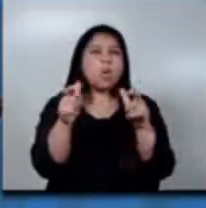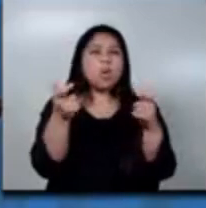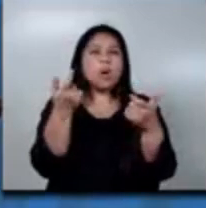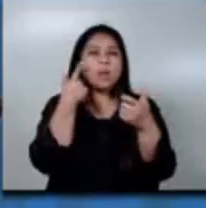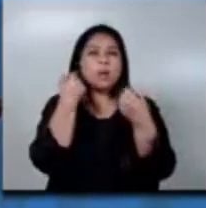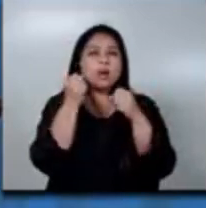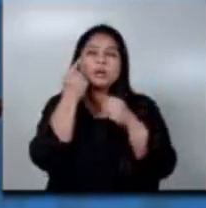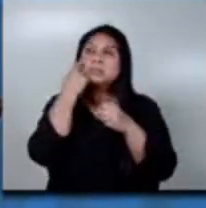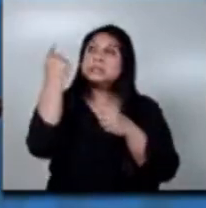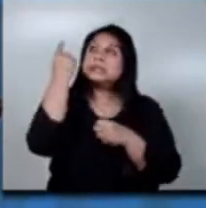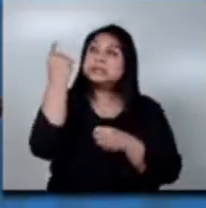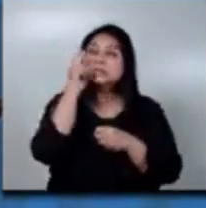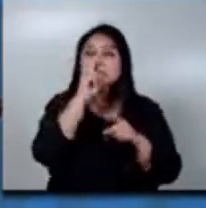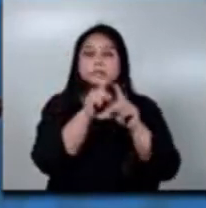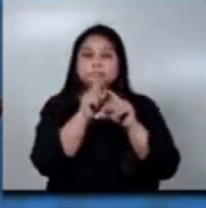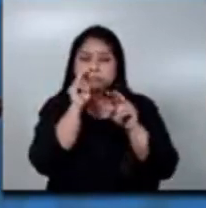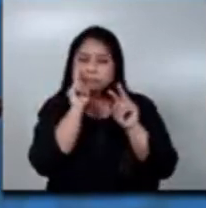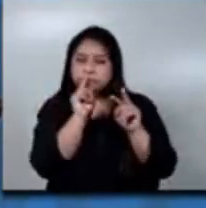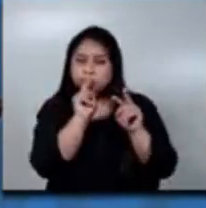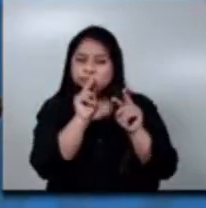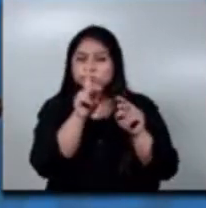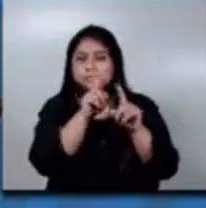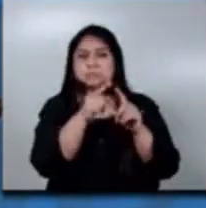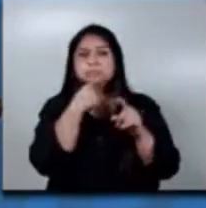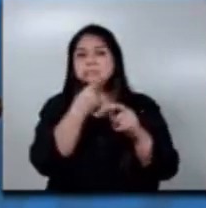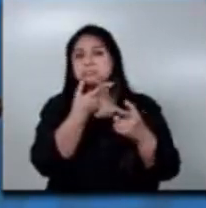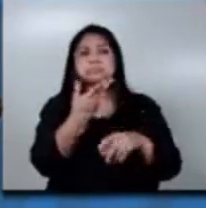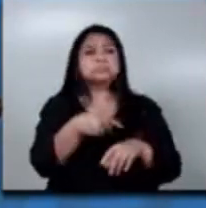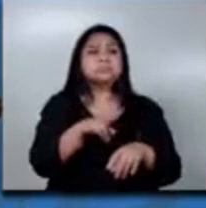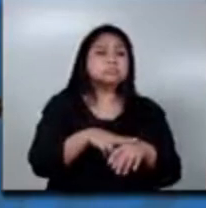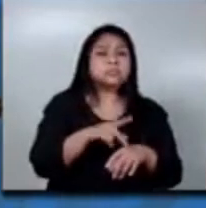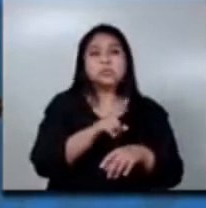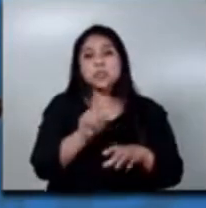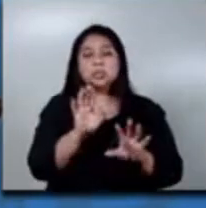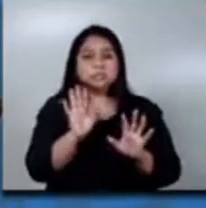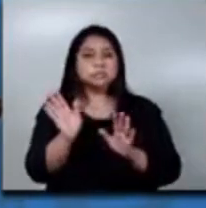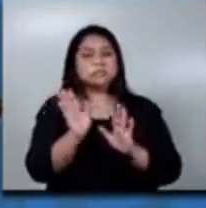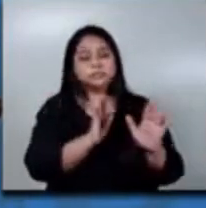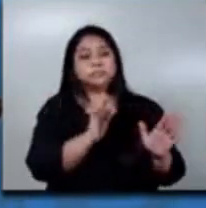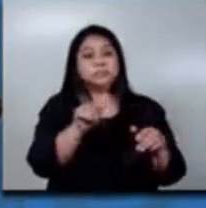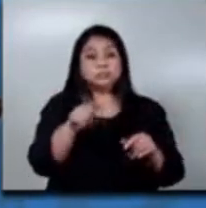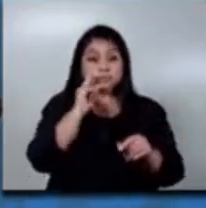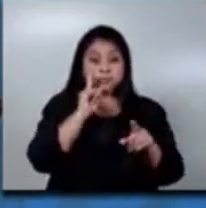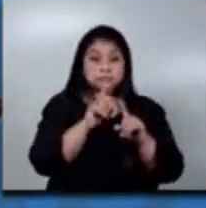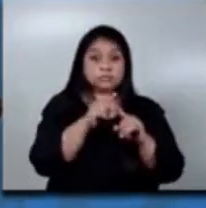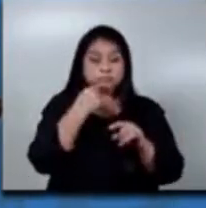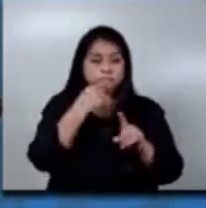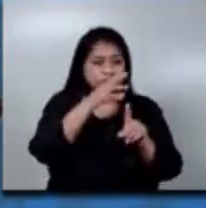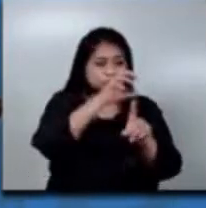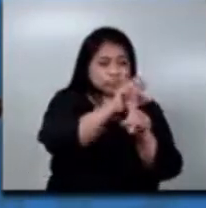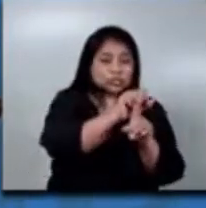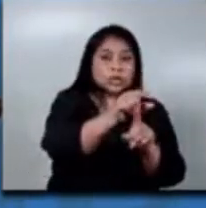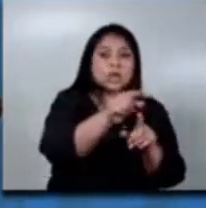climática y verificar si se está presentando alguna normalidad. La primera acción que realicemos es identificar